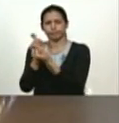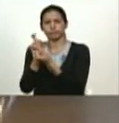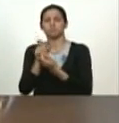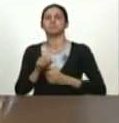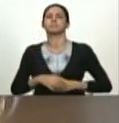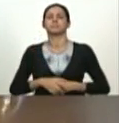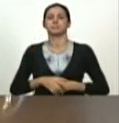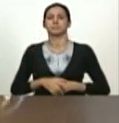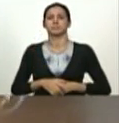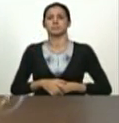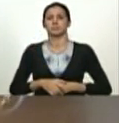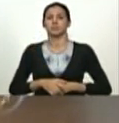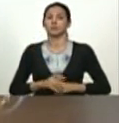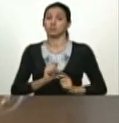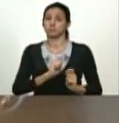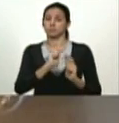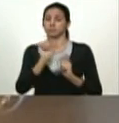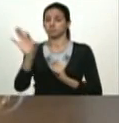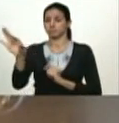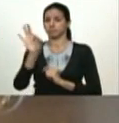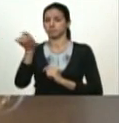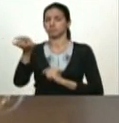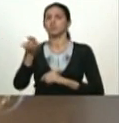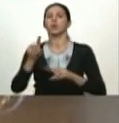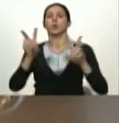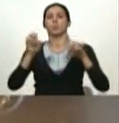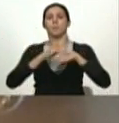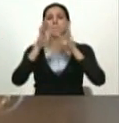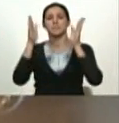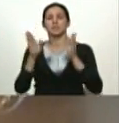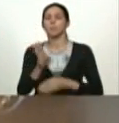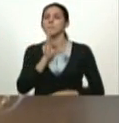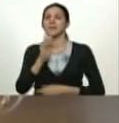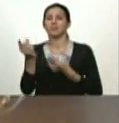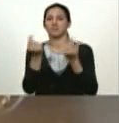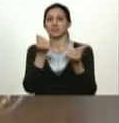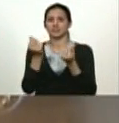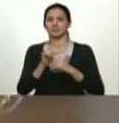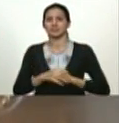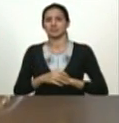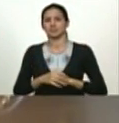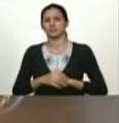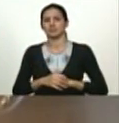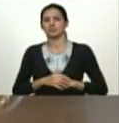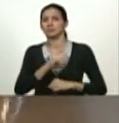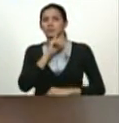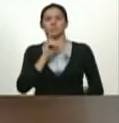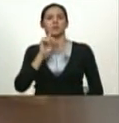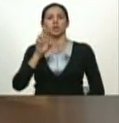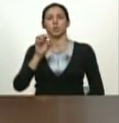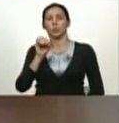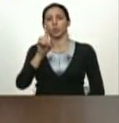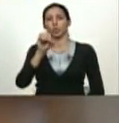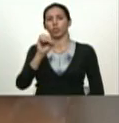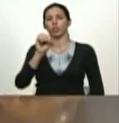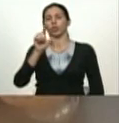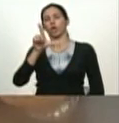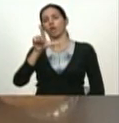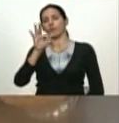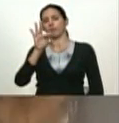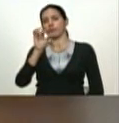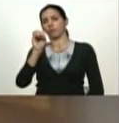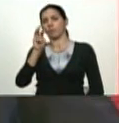le he dado la responsabilidad como ministro de banca y finanzas al profesor Rodolfo Medina un joven profesor